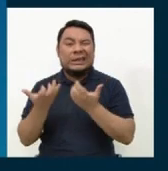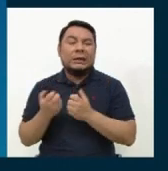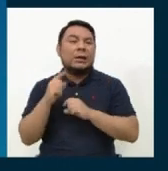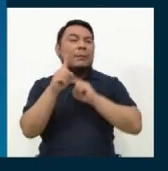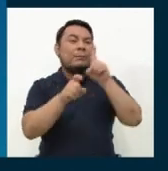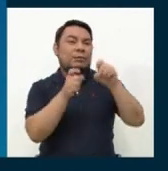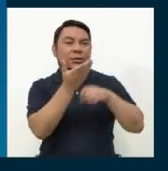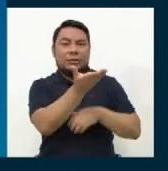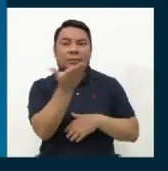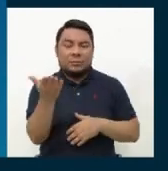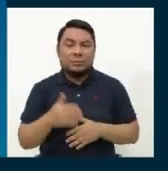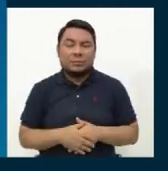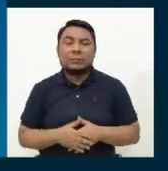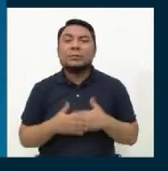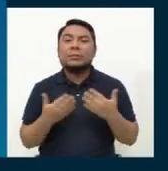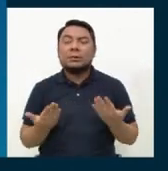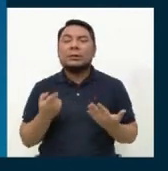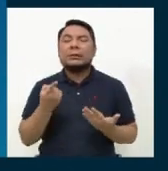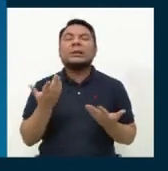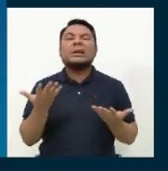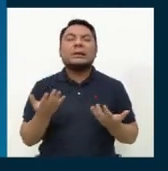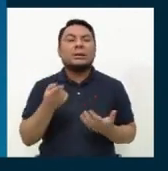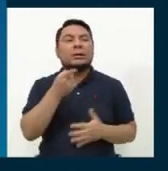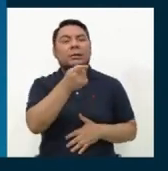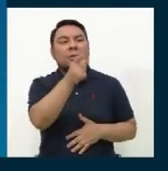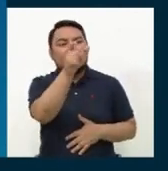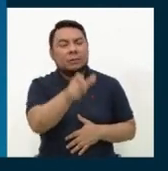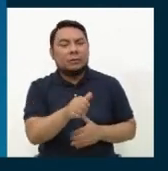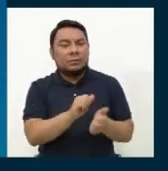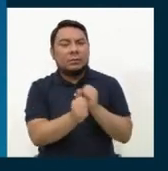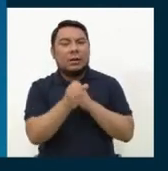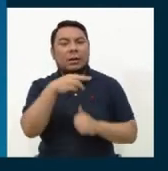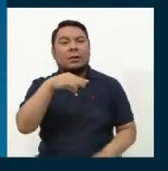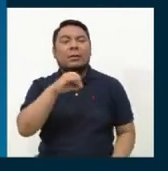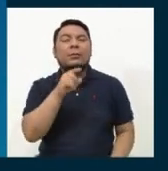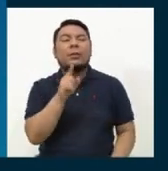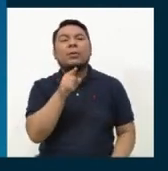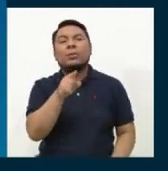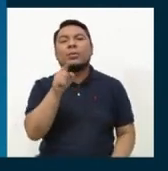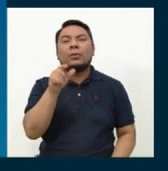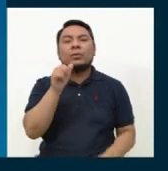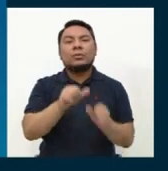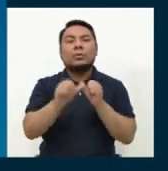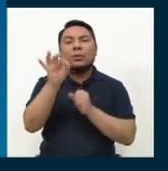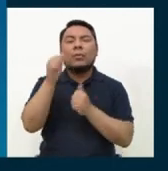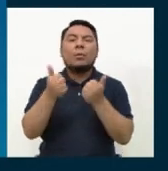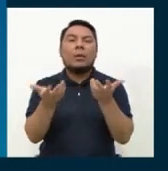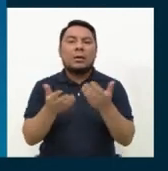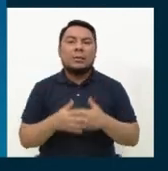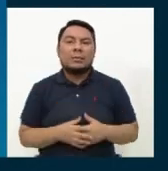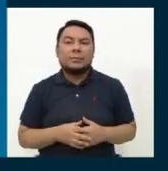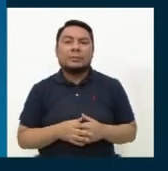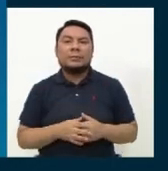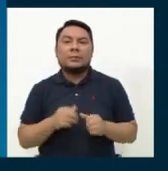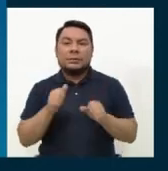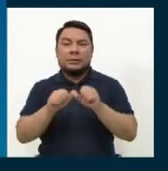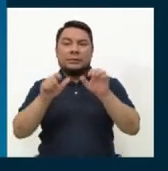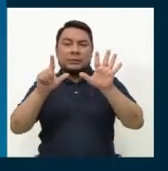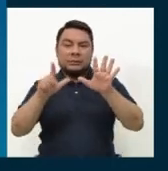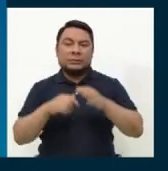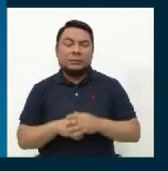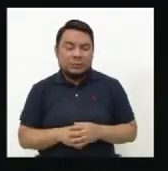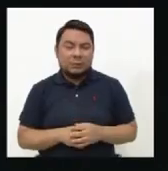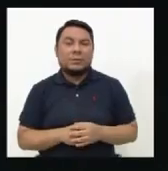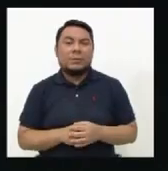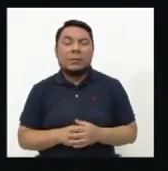civil que tienen preguntas que hacer. Candidato Marco Cordori Carpio, ¿cuál elige? Siete. La